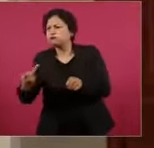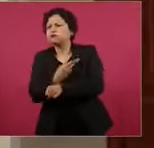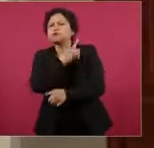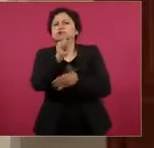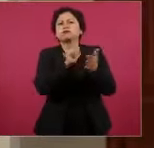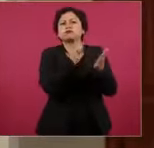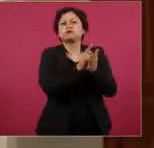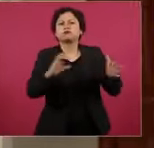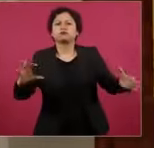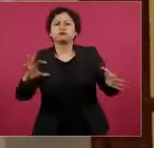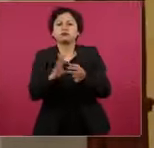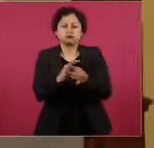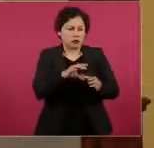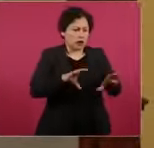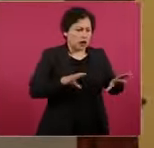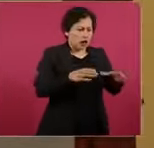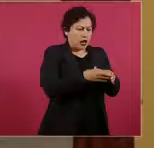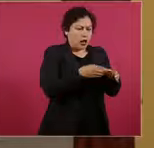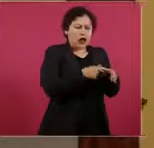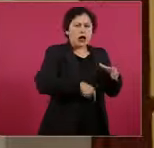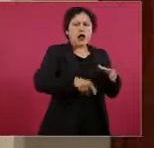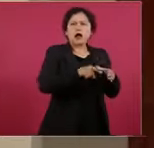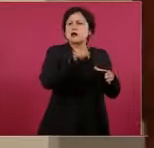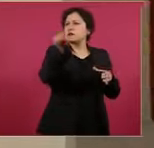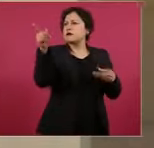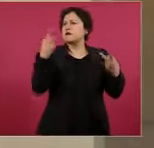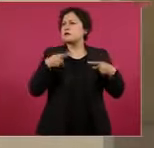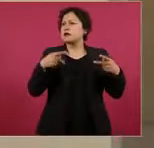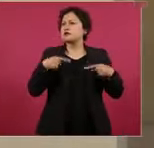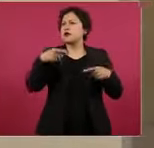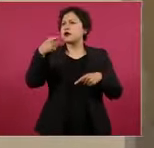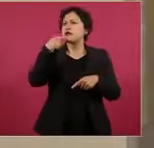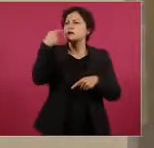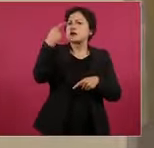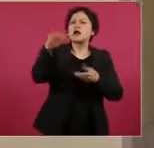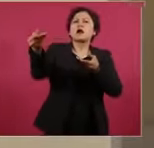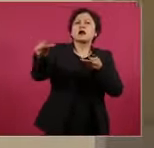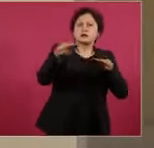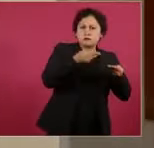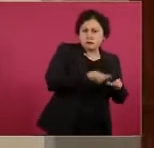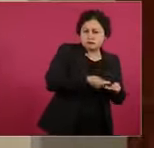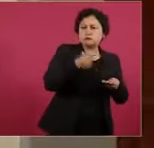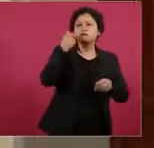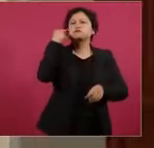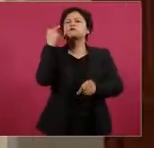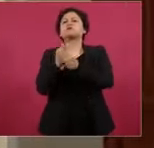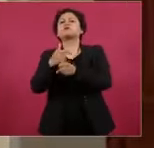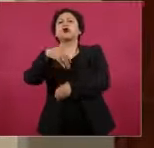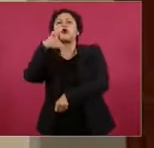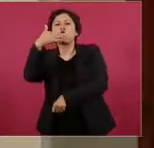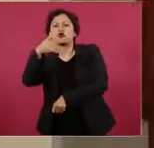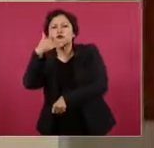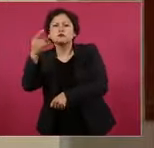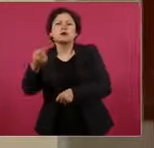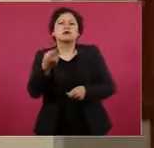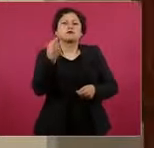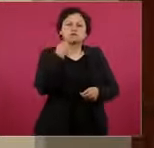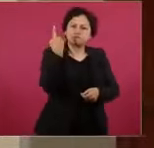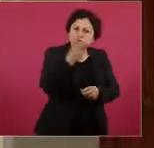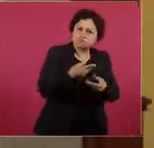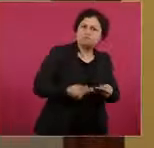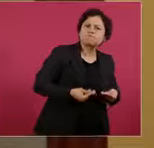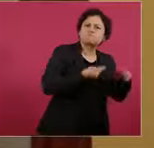quejas de la ciudadanía, quejas de posible corrupción, quejas de parcialidad y va a evaluar y